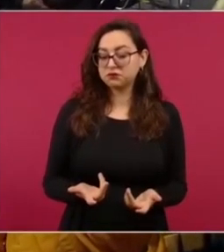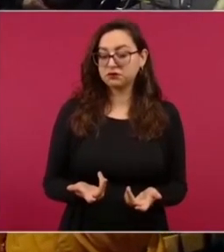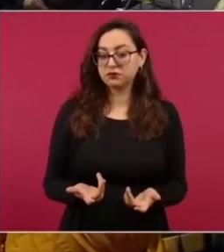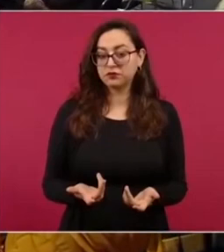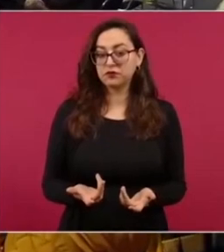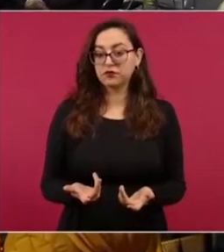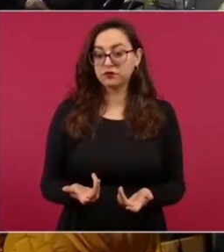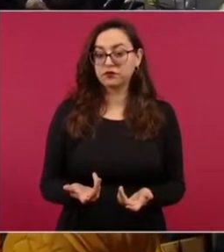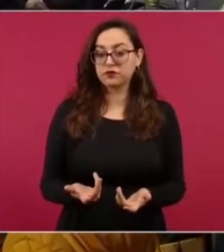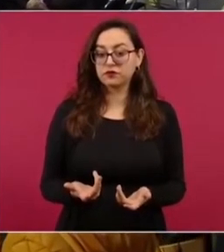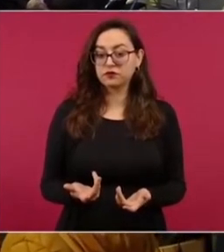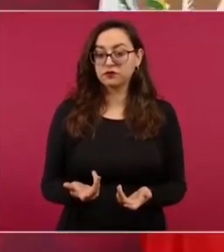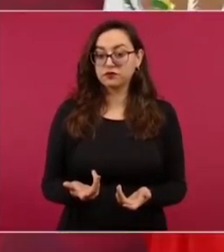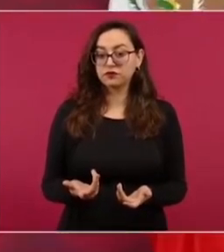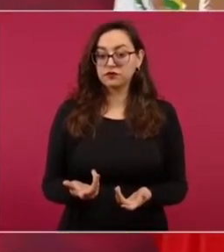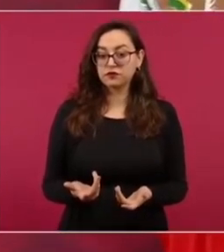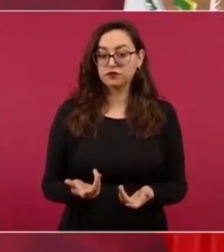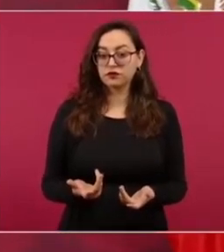los